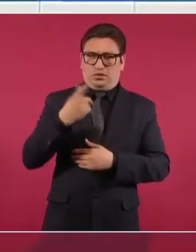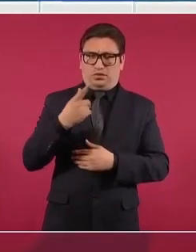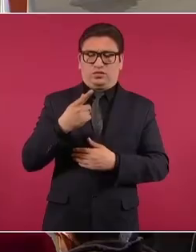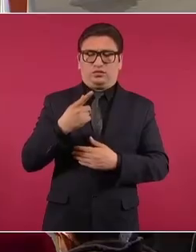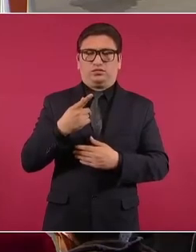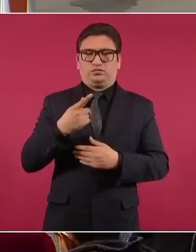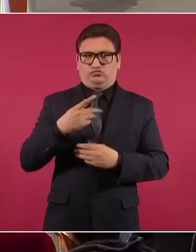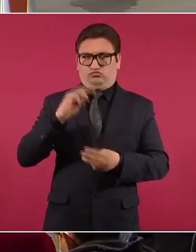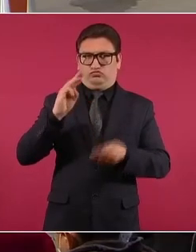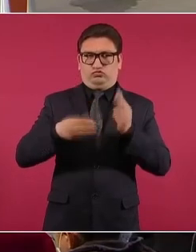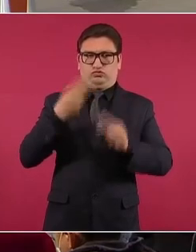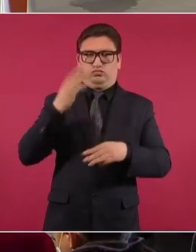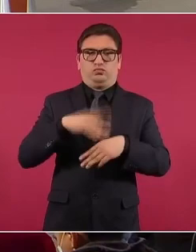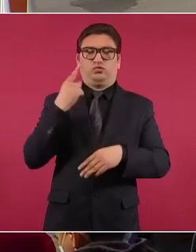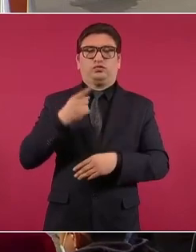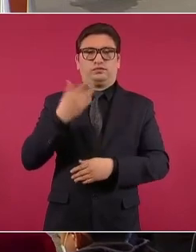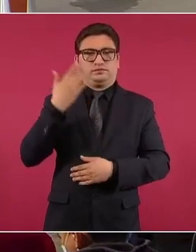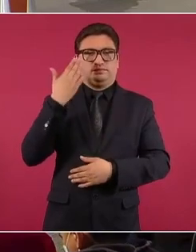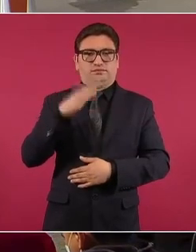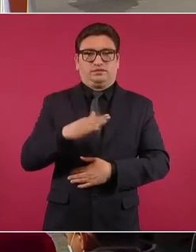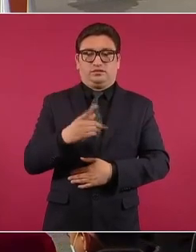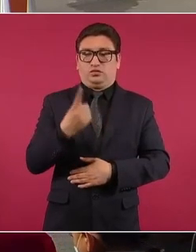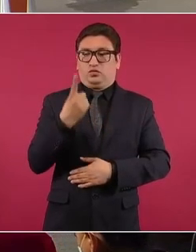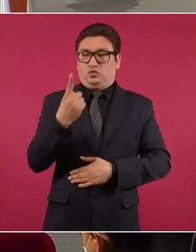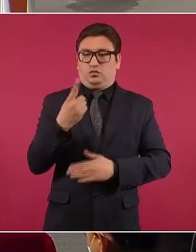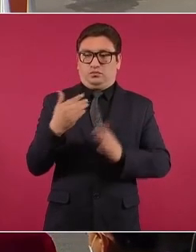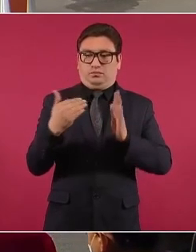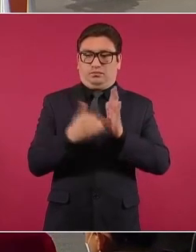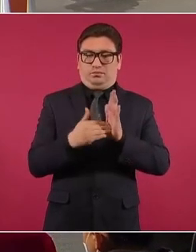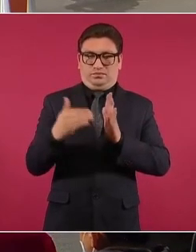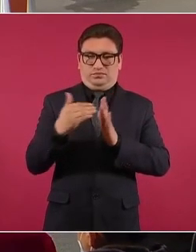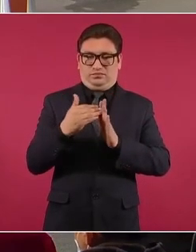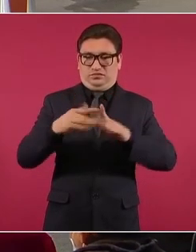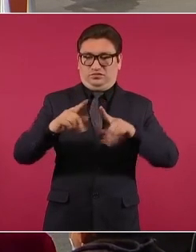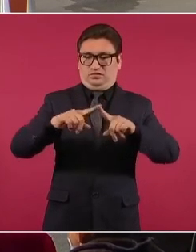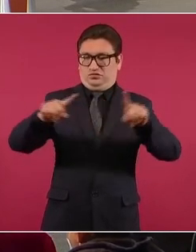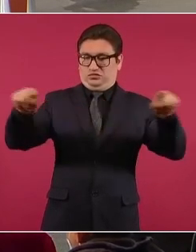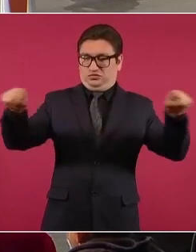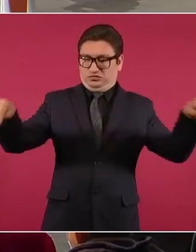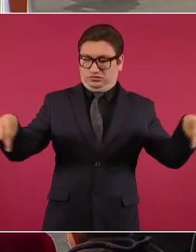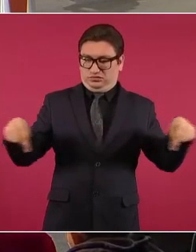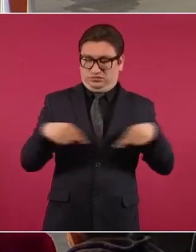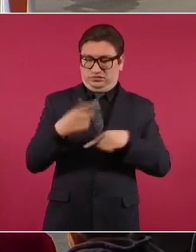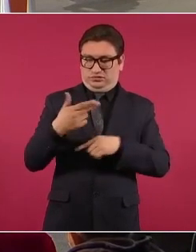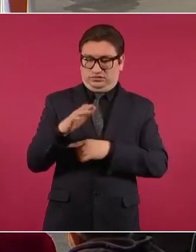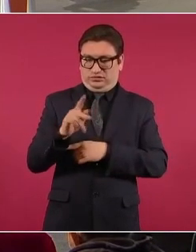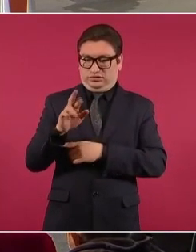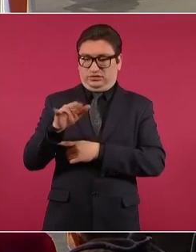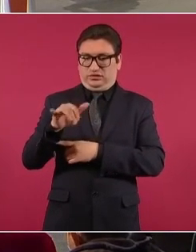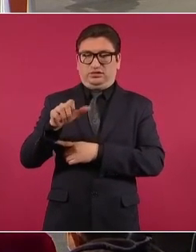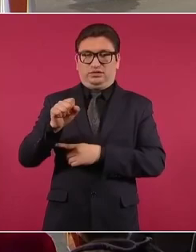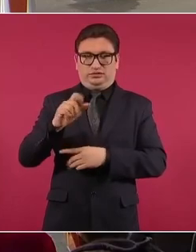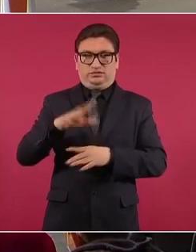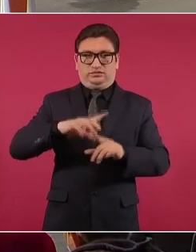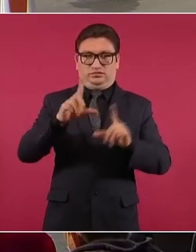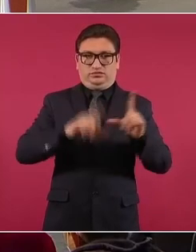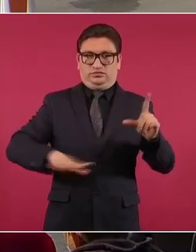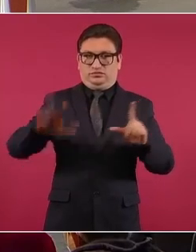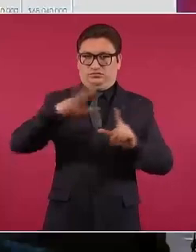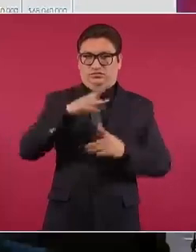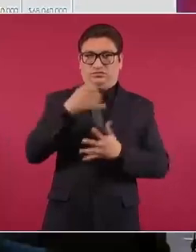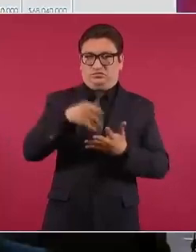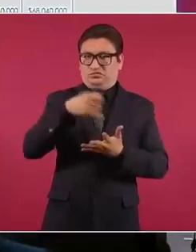Porque tenemos ya más de un millón de hectáreas en el país, sembradas.